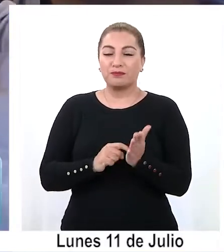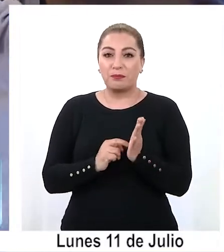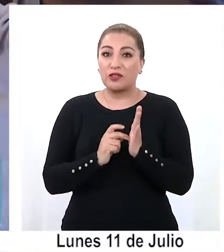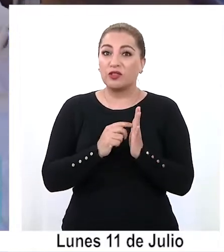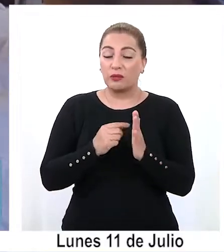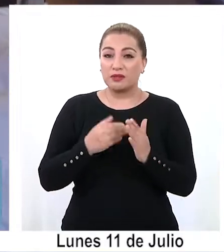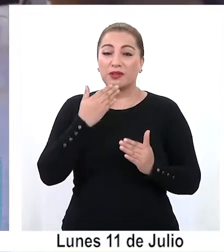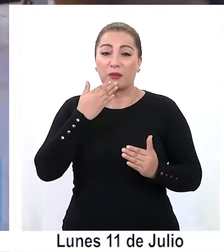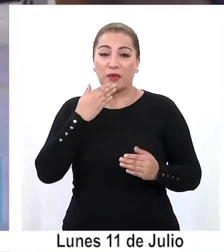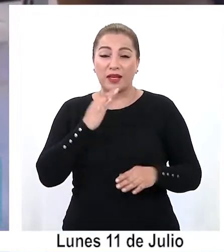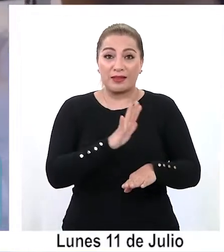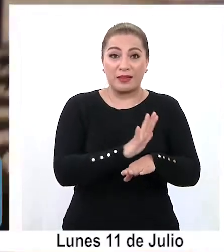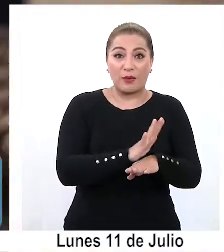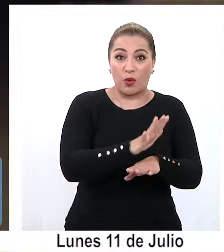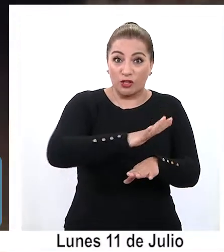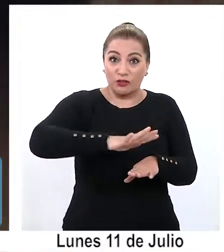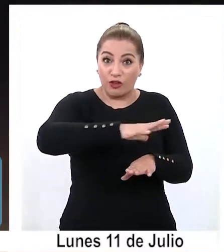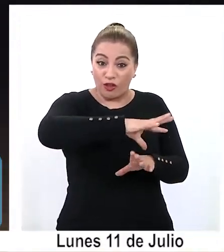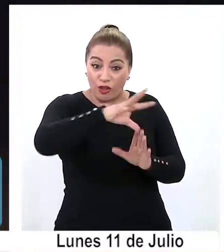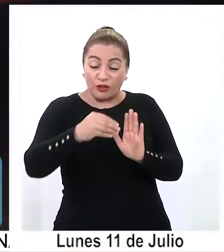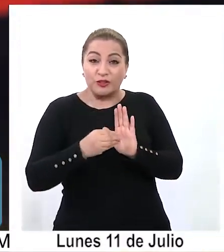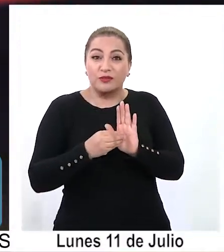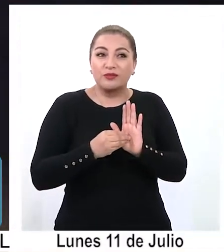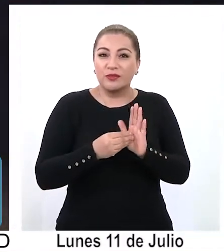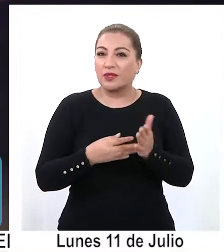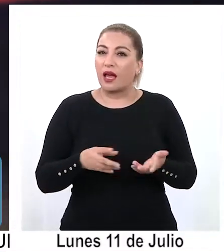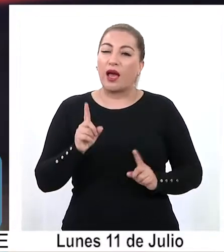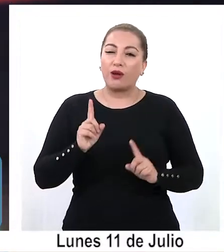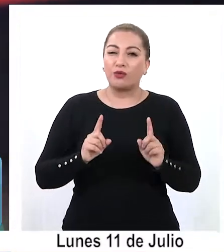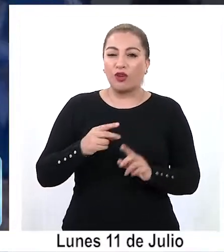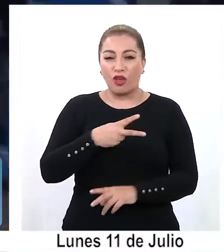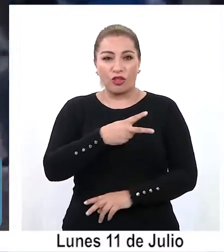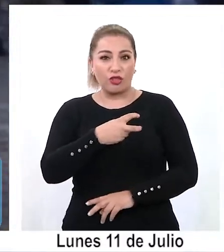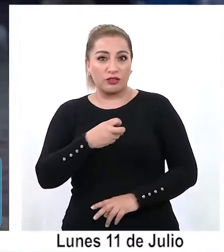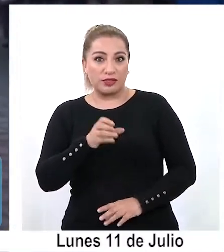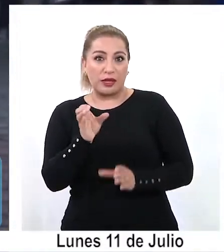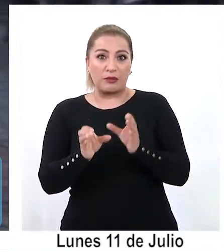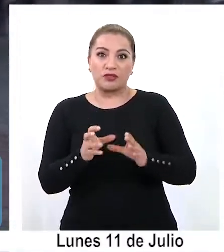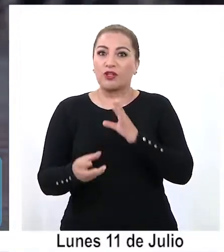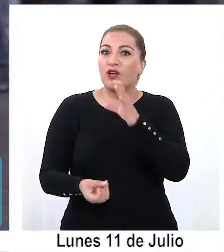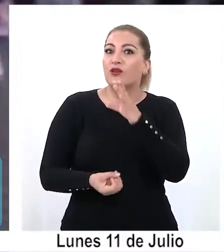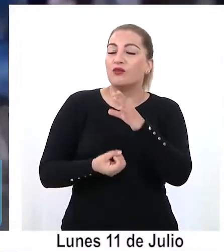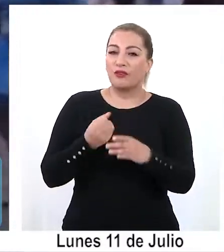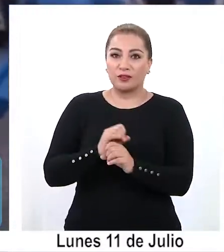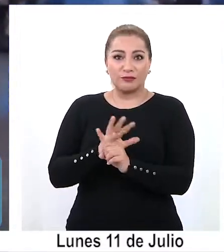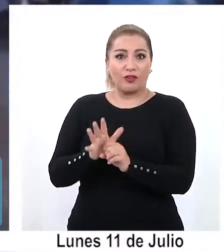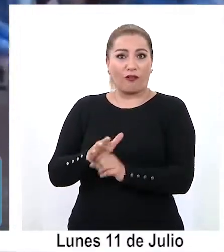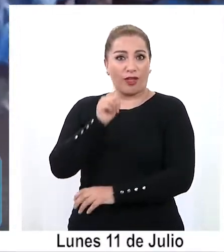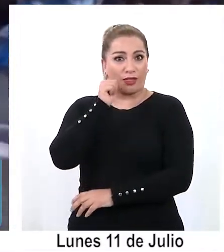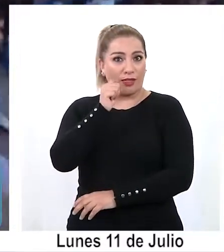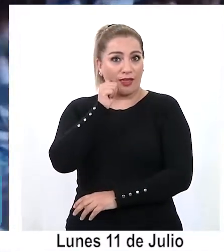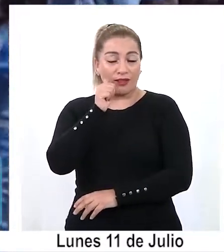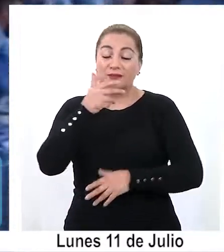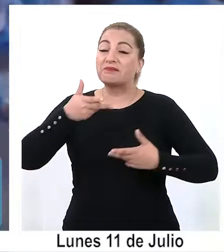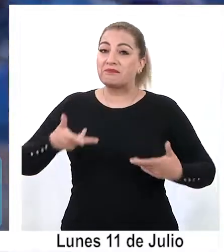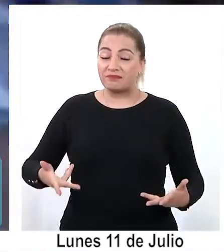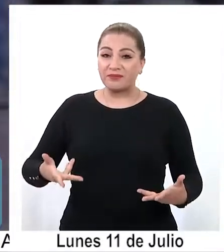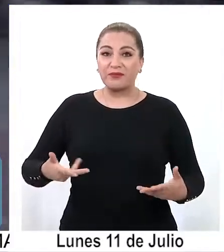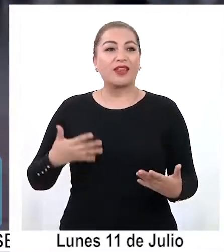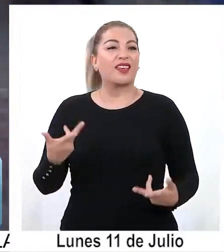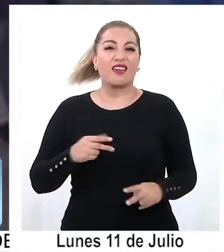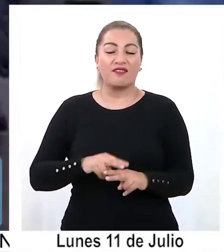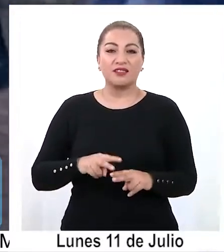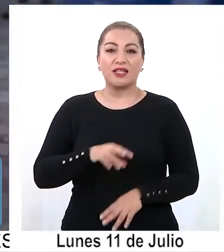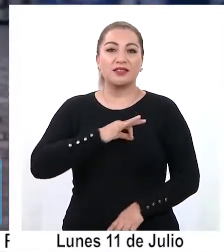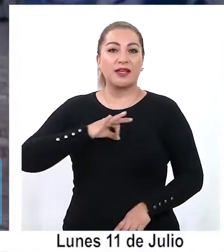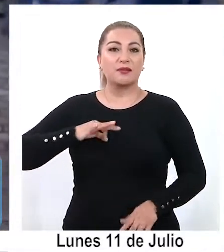incluyendo a la provincia del Tamarugal, dados los más de 200 casos nuevos de COVID todos los días, llevará